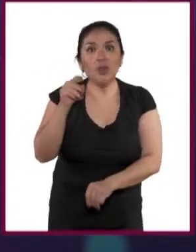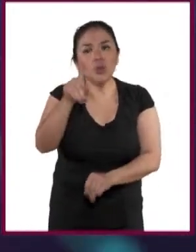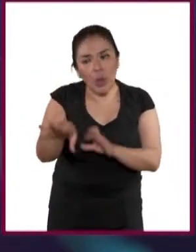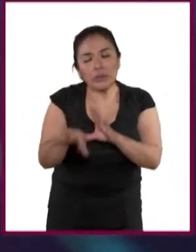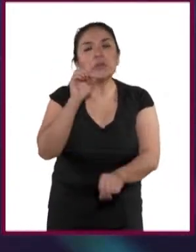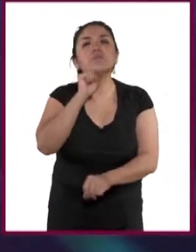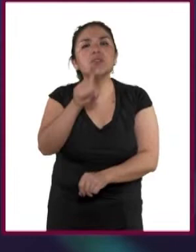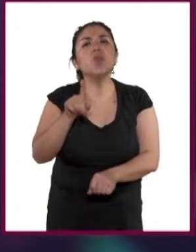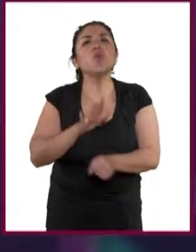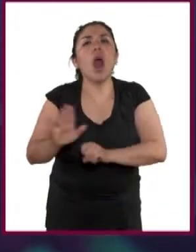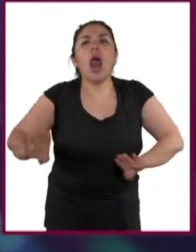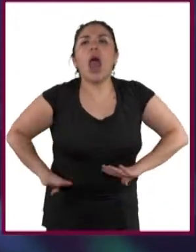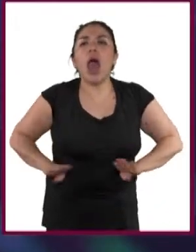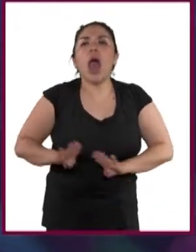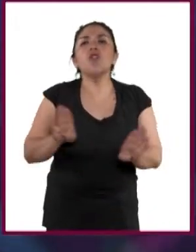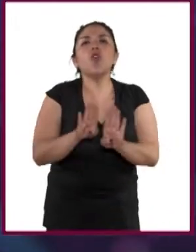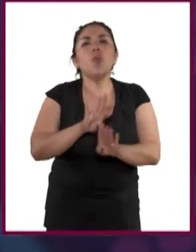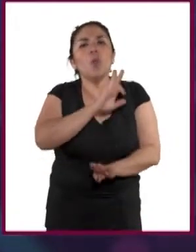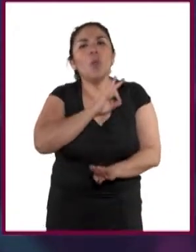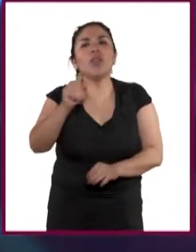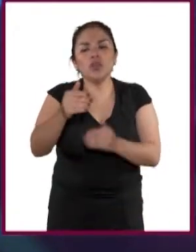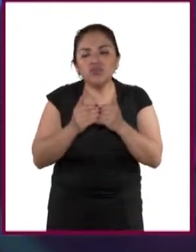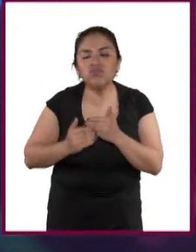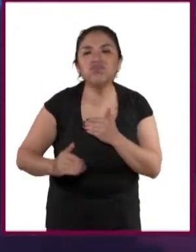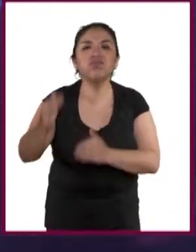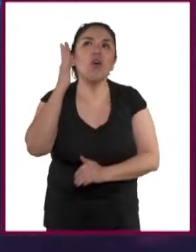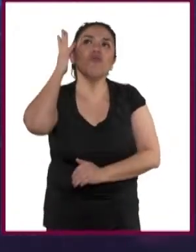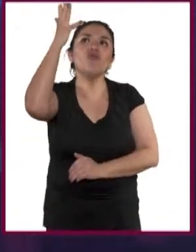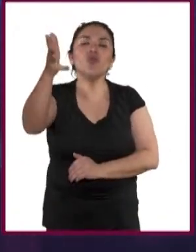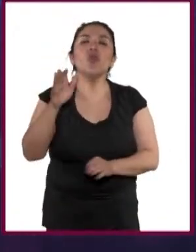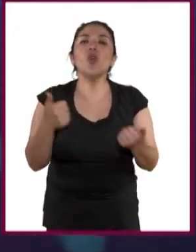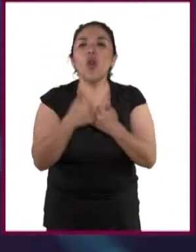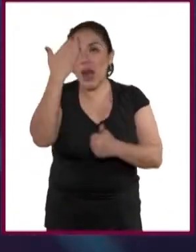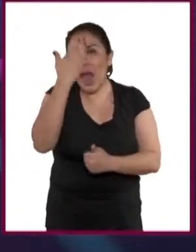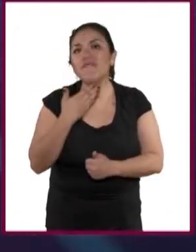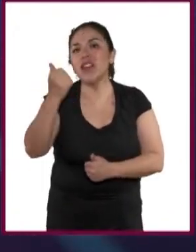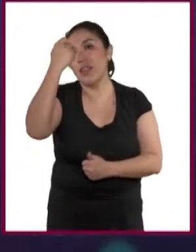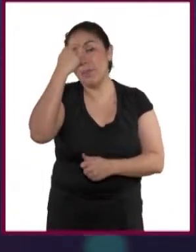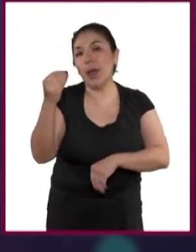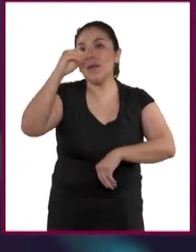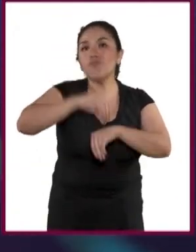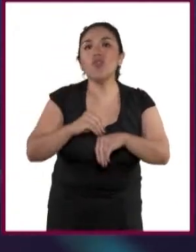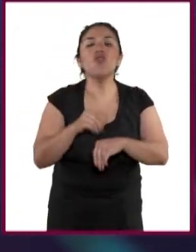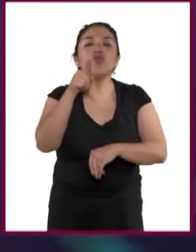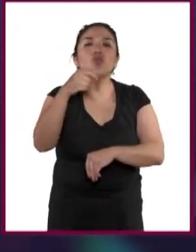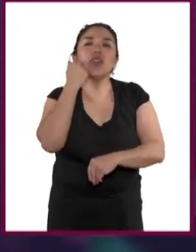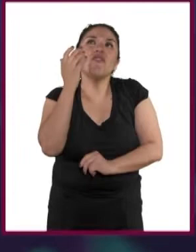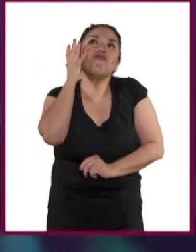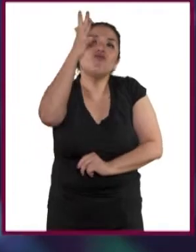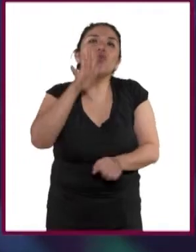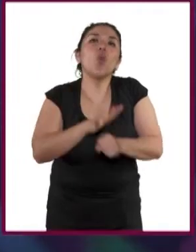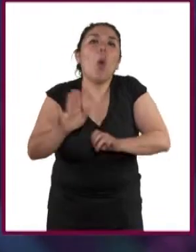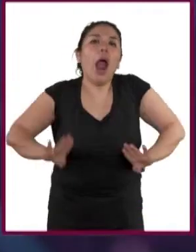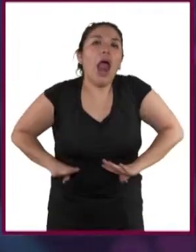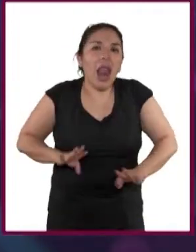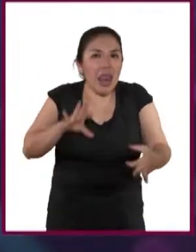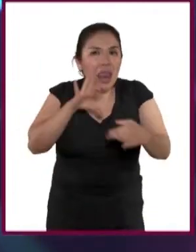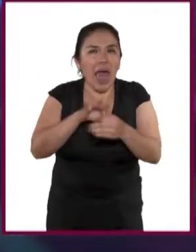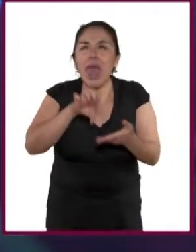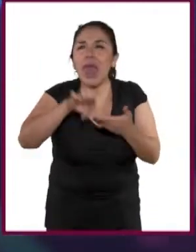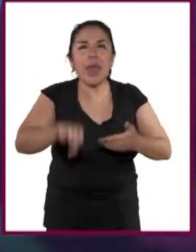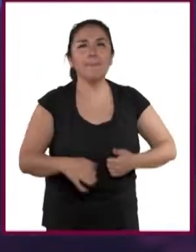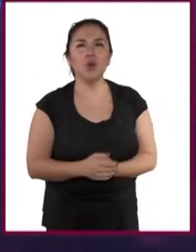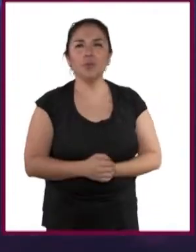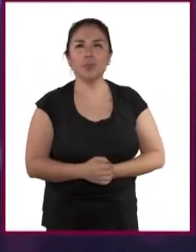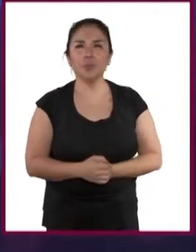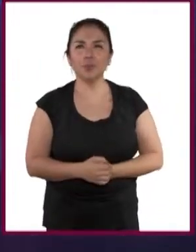elige uno que por lo menos te permita desarrollar habilidades que se solicitan en donde deseas laborar en el futuro. Por ejemplo,